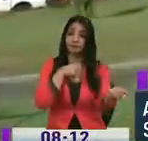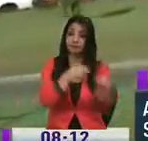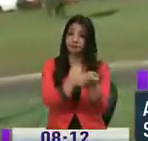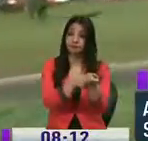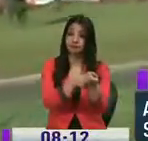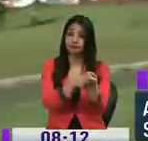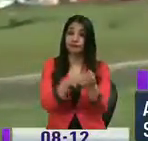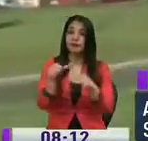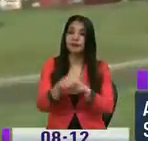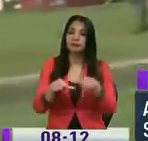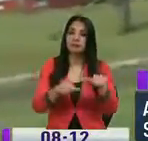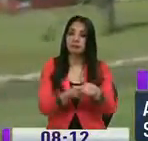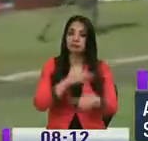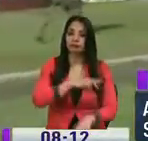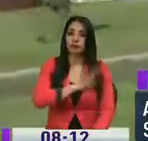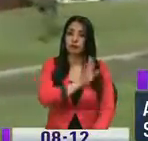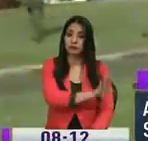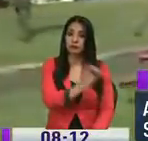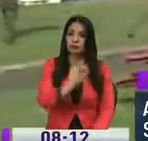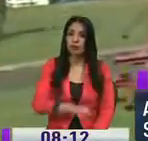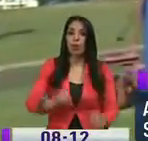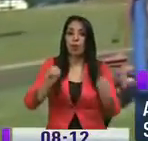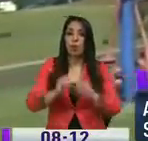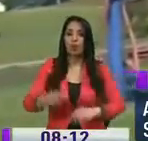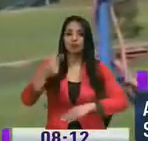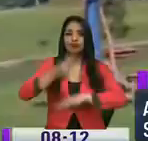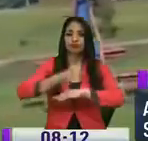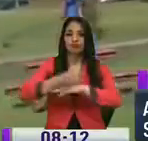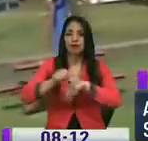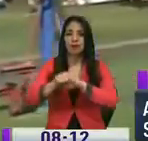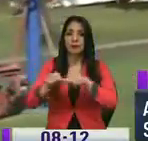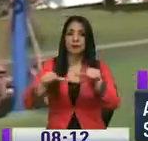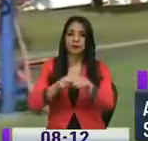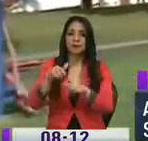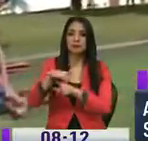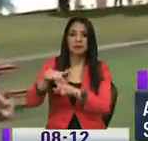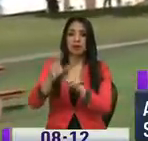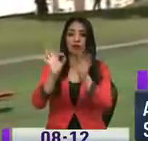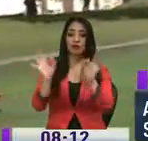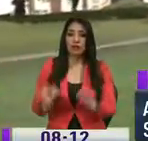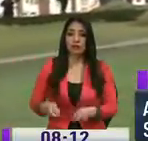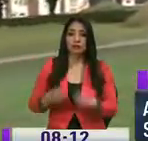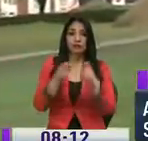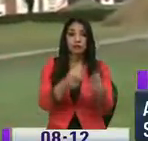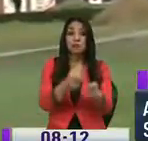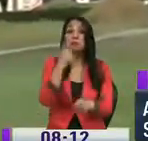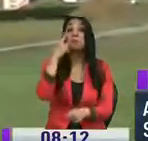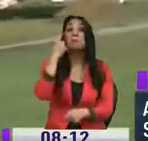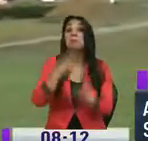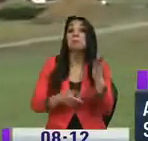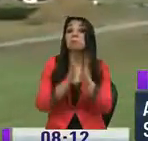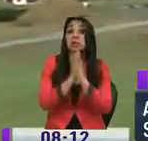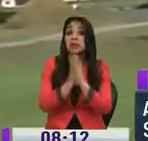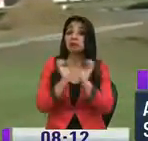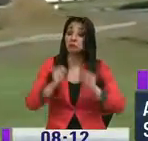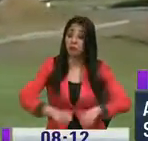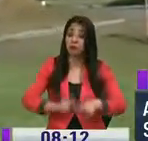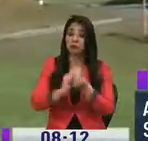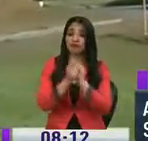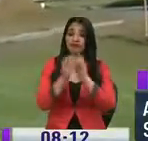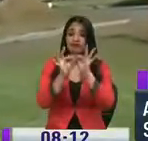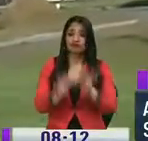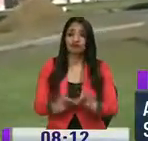administración zonal o a la gerencia de administración de parques y espacios verdes, un oficio con lo que ellos deseen. Sí, porque me decían que claro, este tipo de